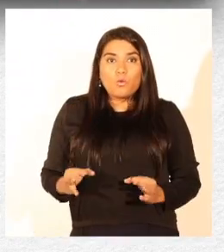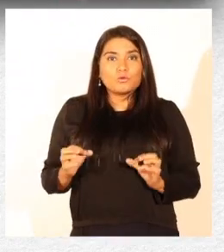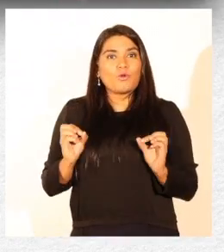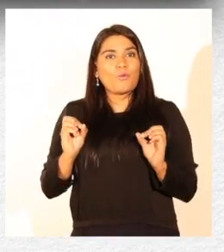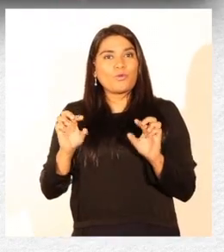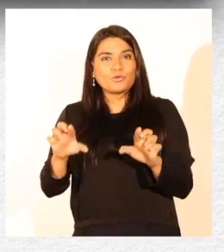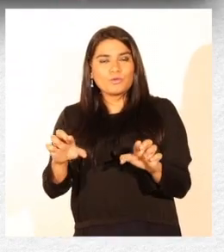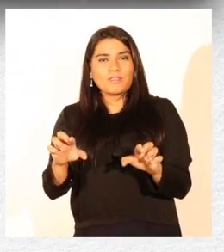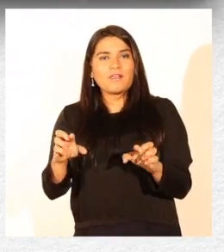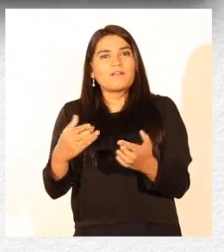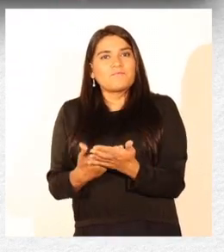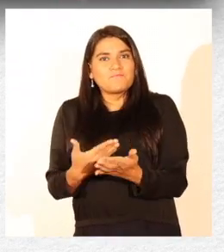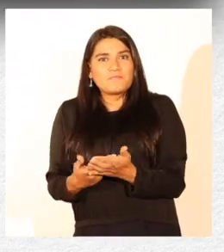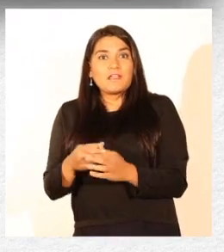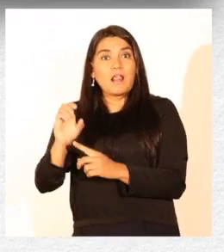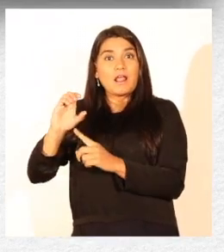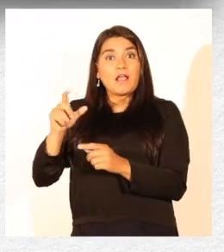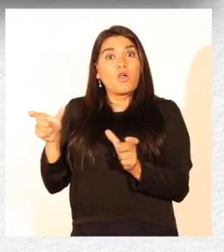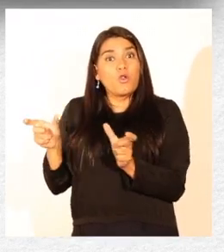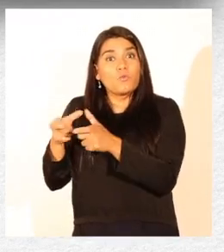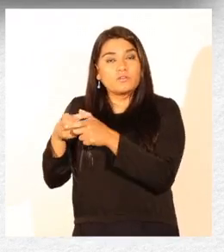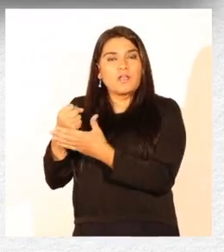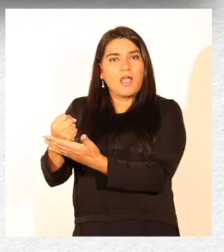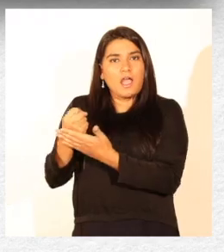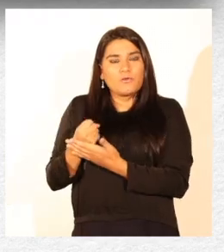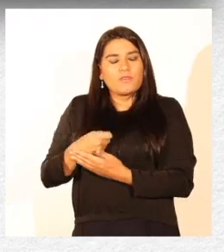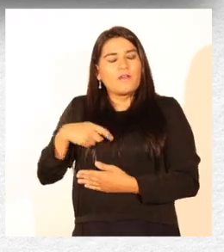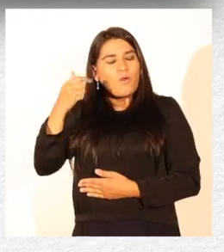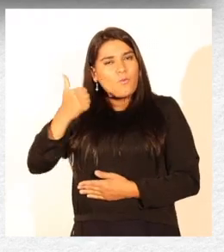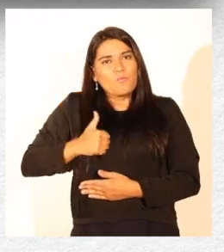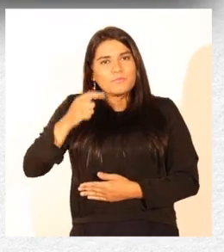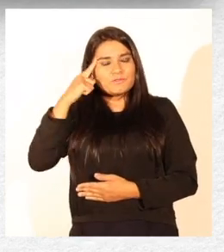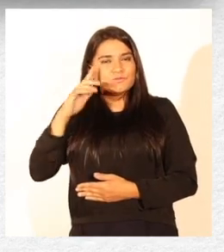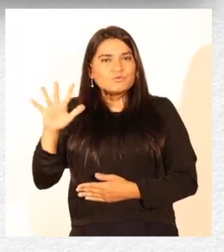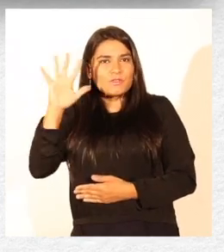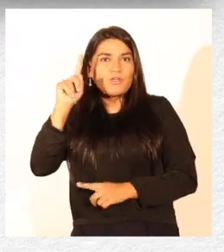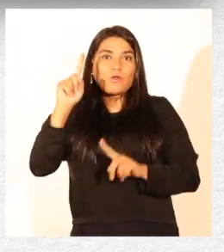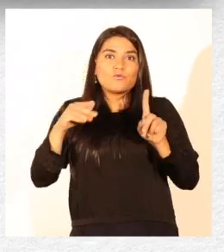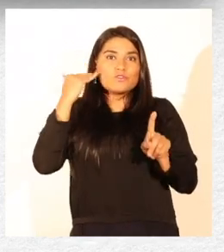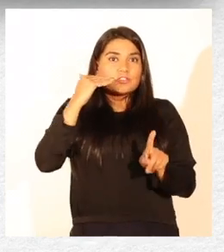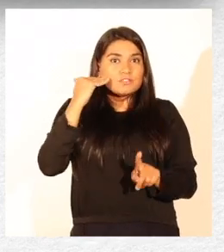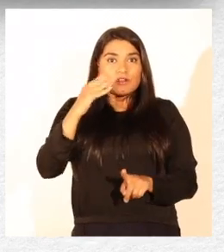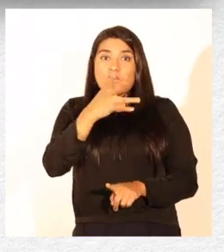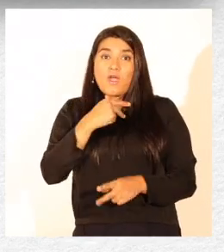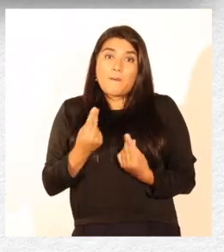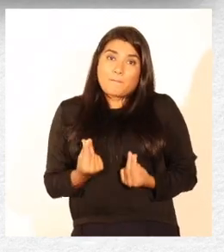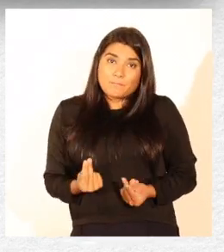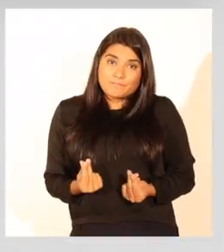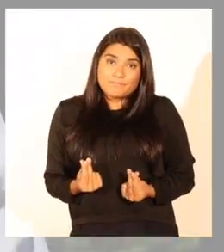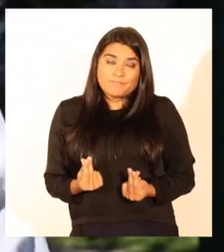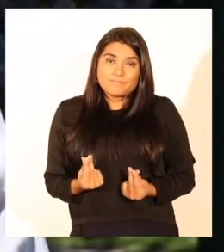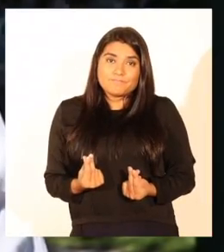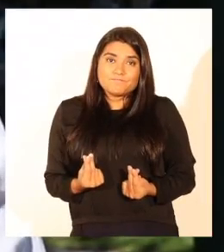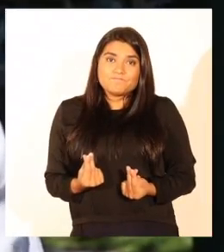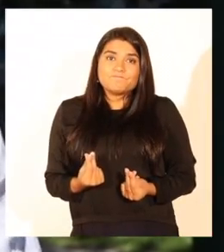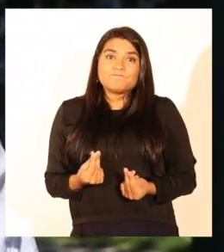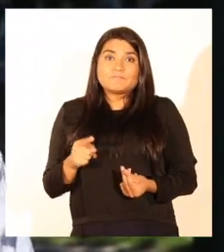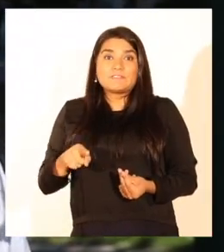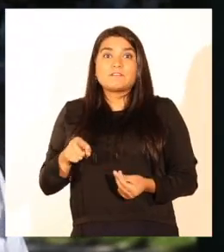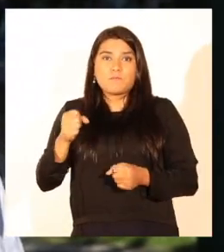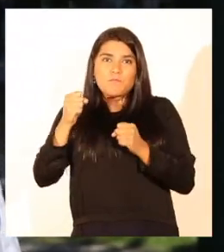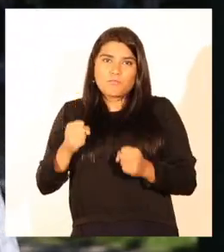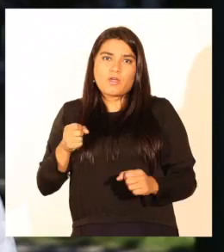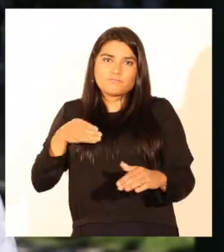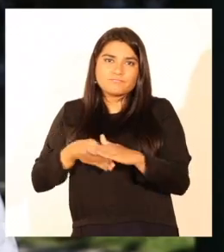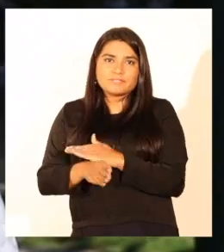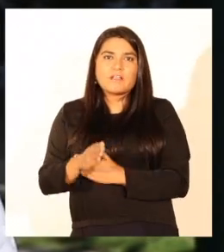y finalmente la corporación ayuda a cumplir sueños porque para los niños que no tienen dinero hay